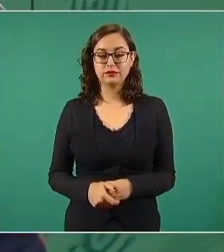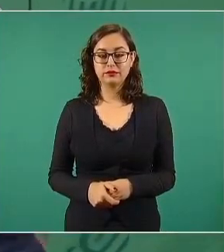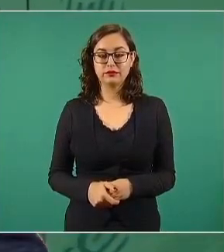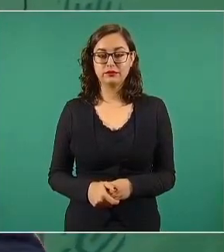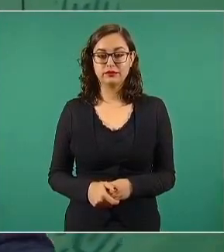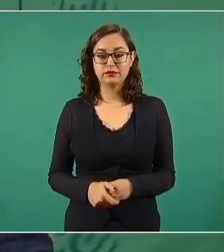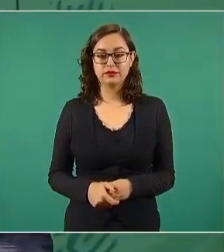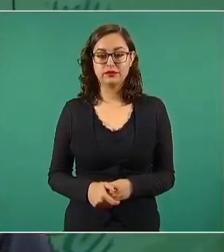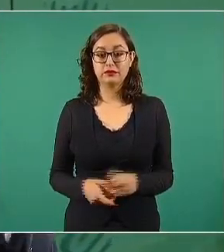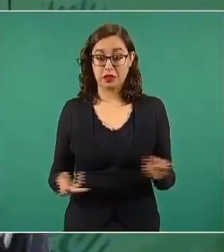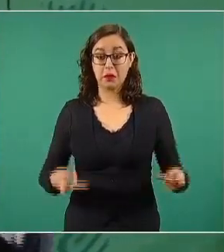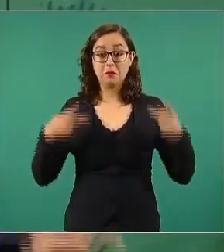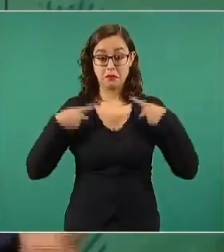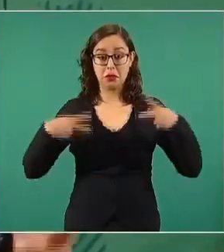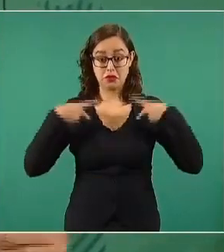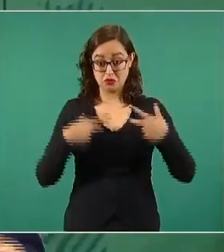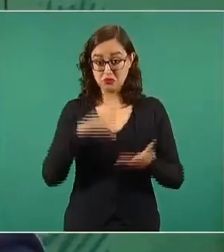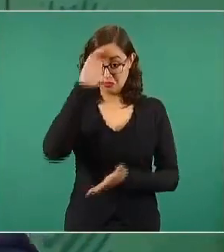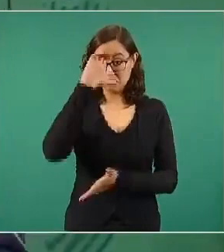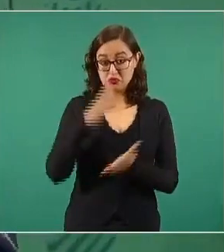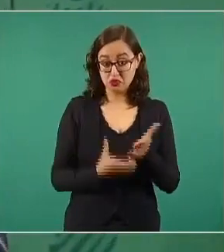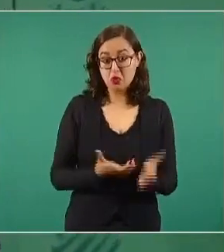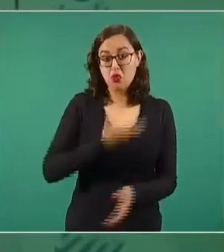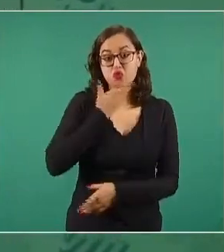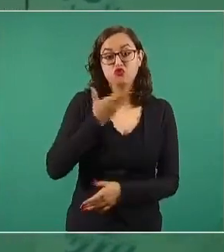es católico se arrodilla,